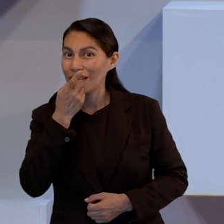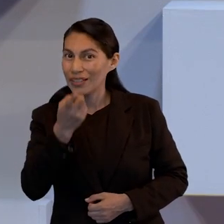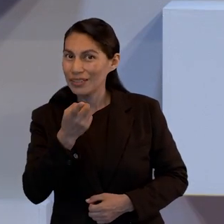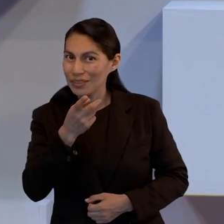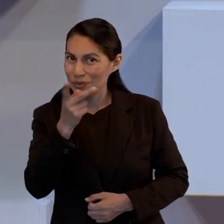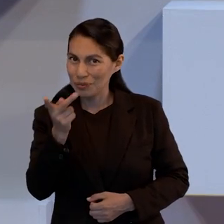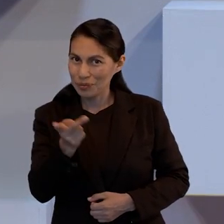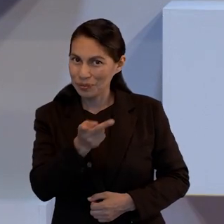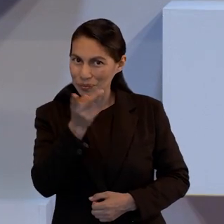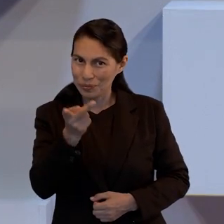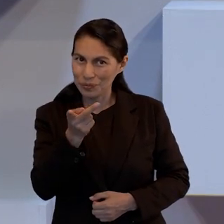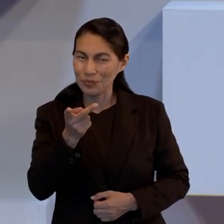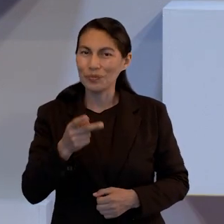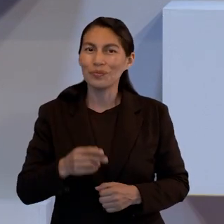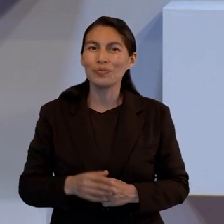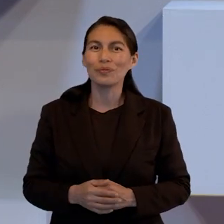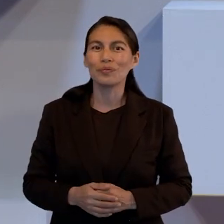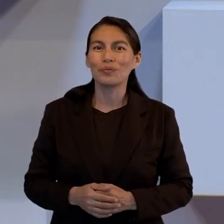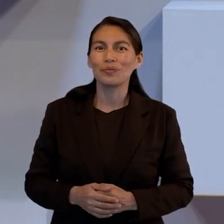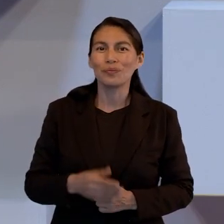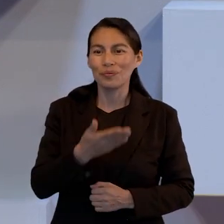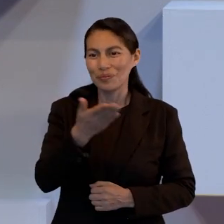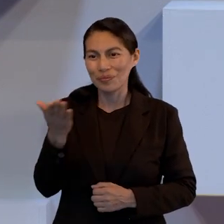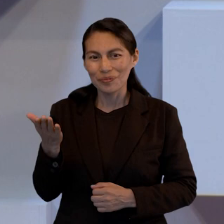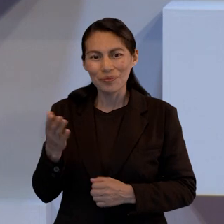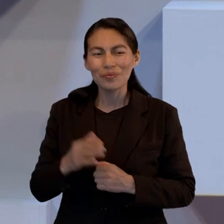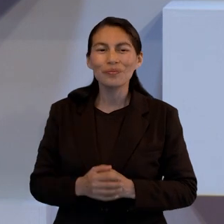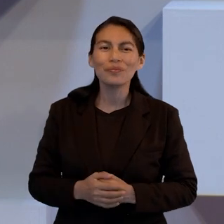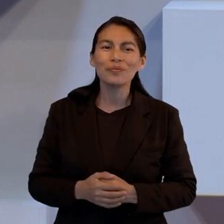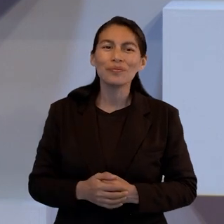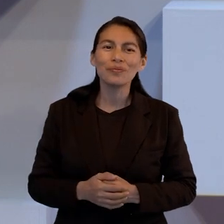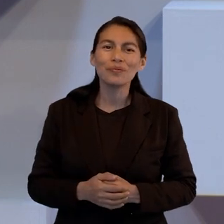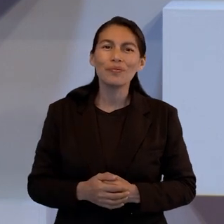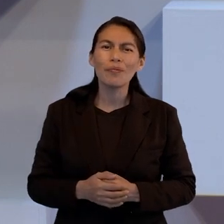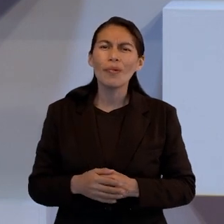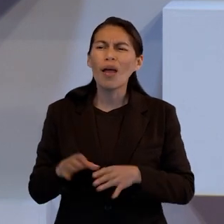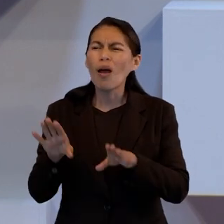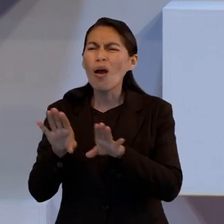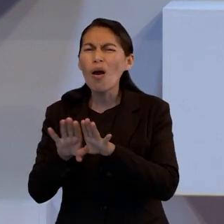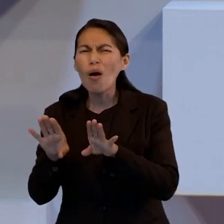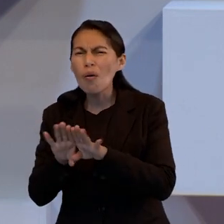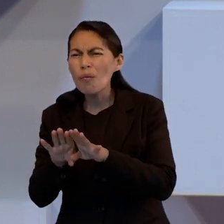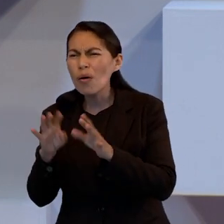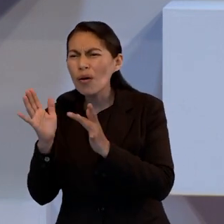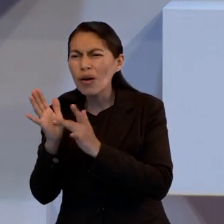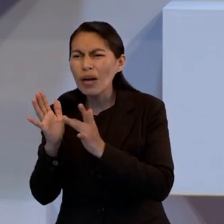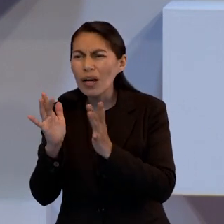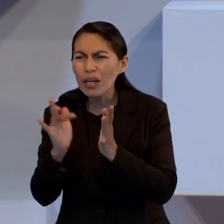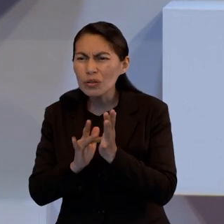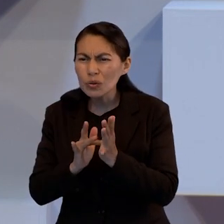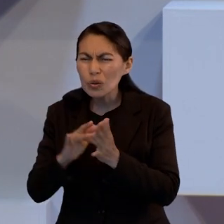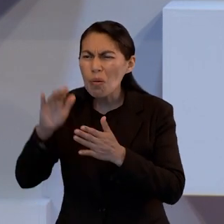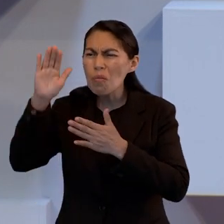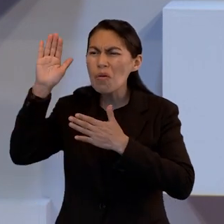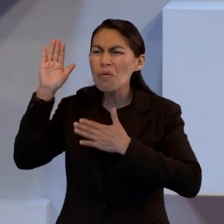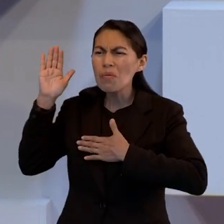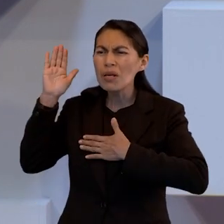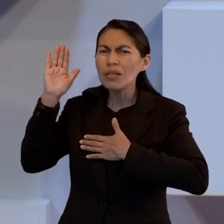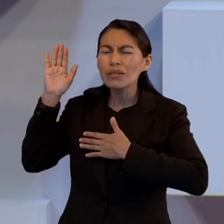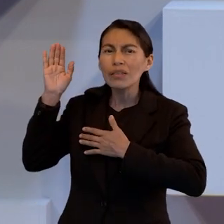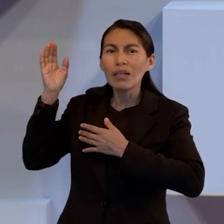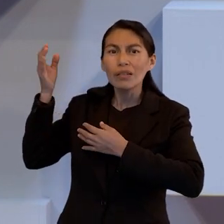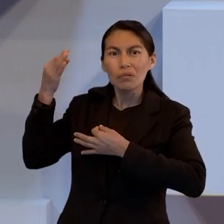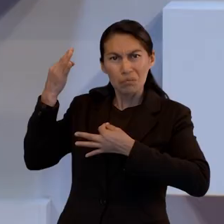compartir con los compañeros que están aquí. ¿Cómo nos garantizó Jesús sus